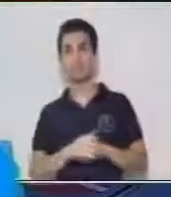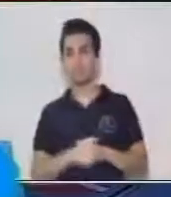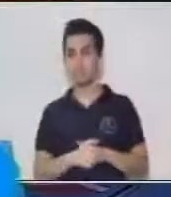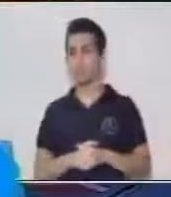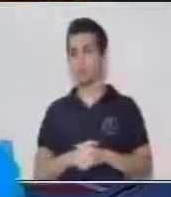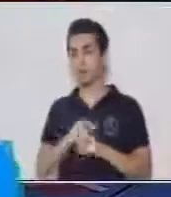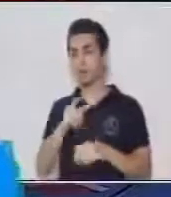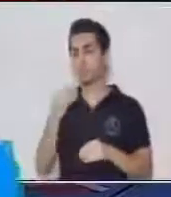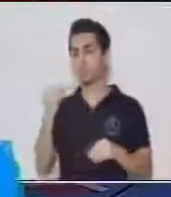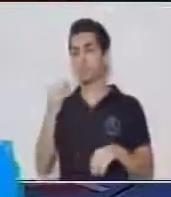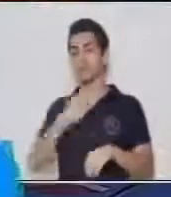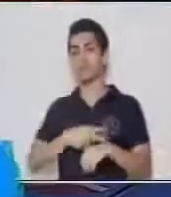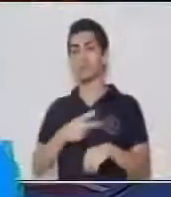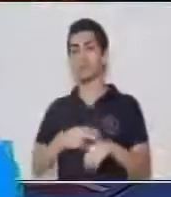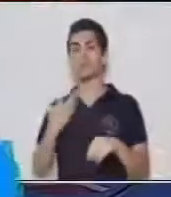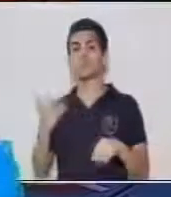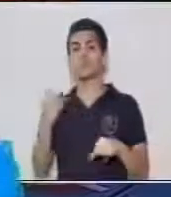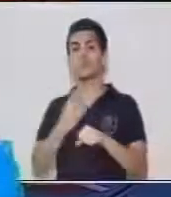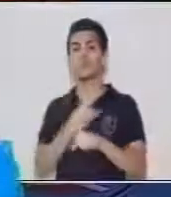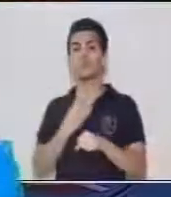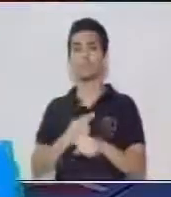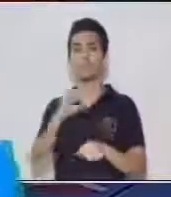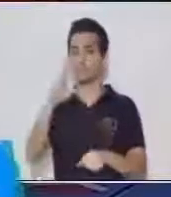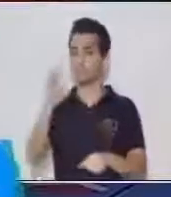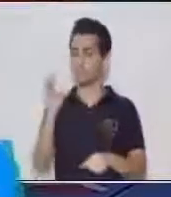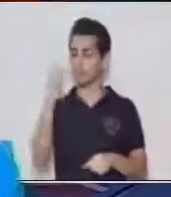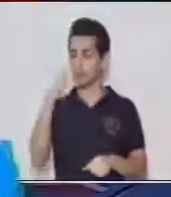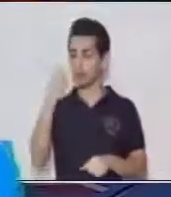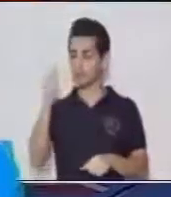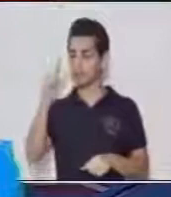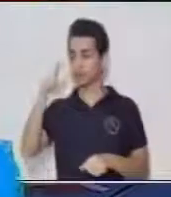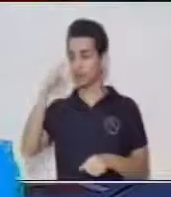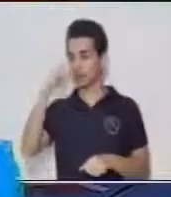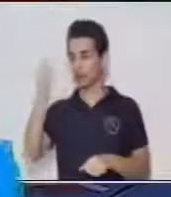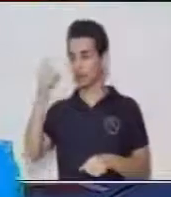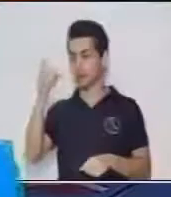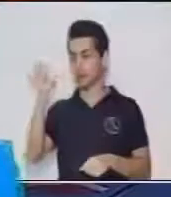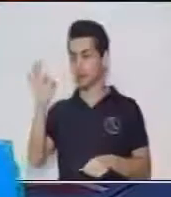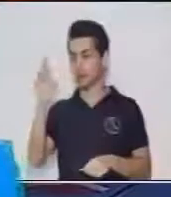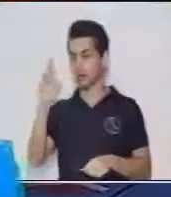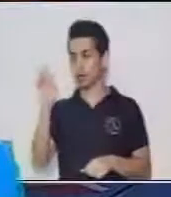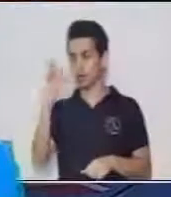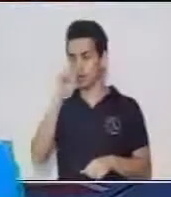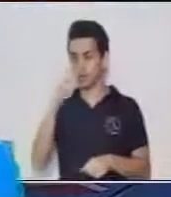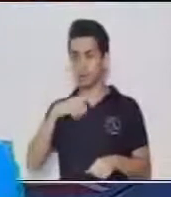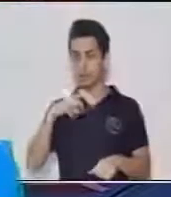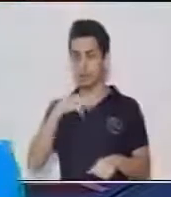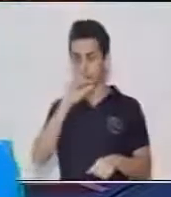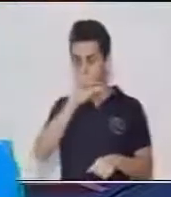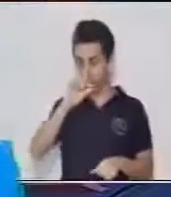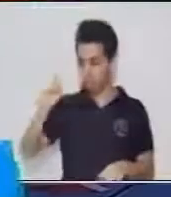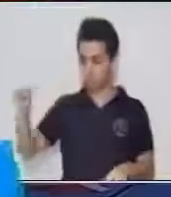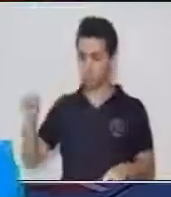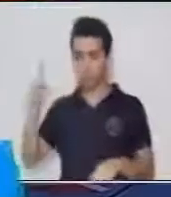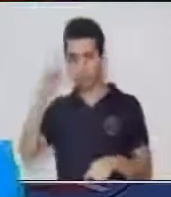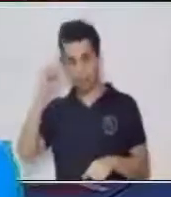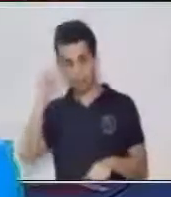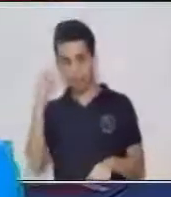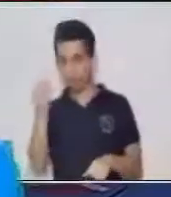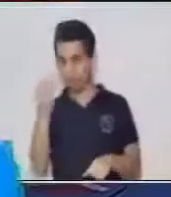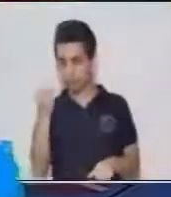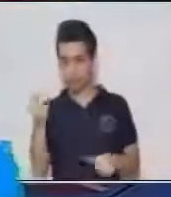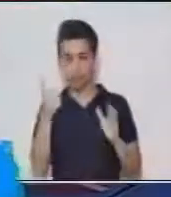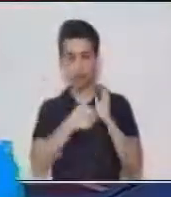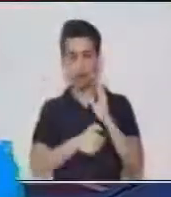muchas veces se utilizan resaltadores de colores fluorescentes, amarillo, verde o anaranjado.